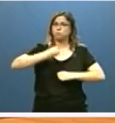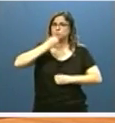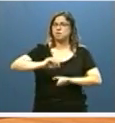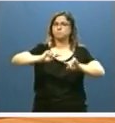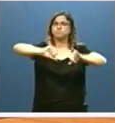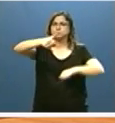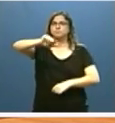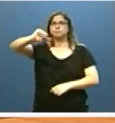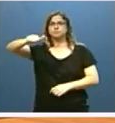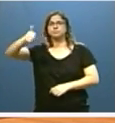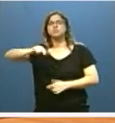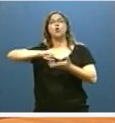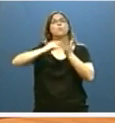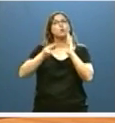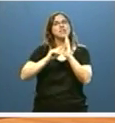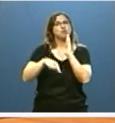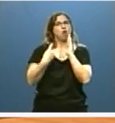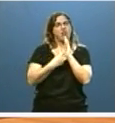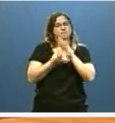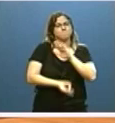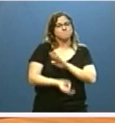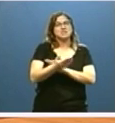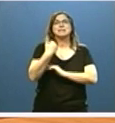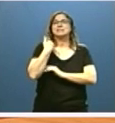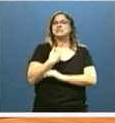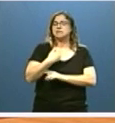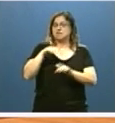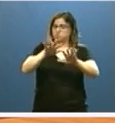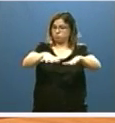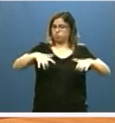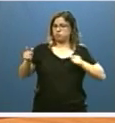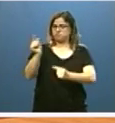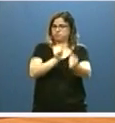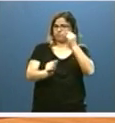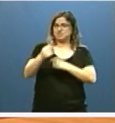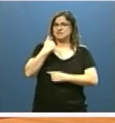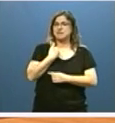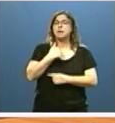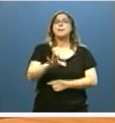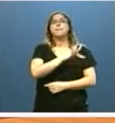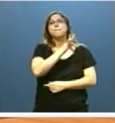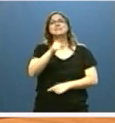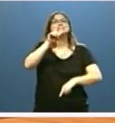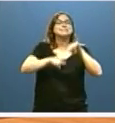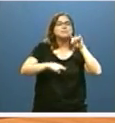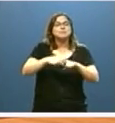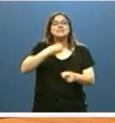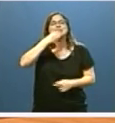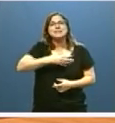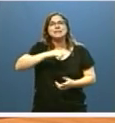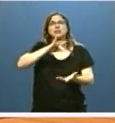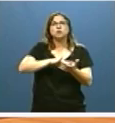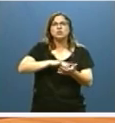importantes proyectos legislativos que ya se encuentran en estas Cortes y también en función de cómo se resuelvan